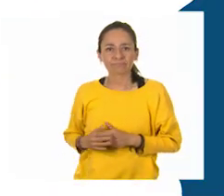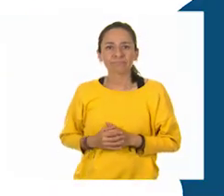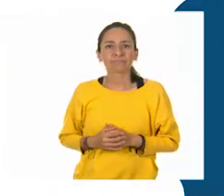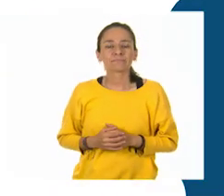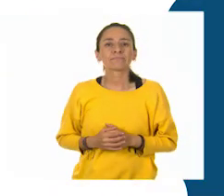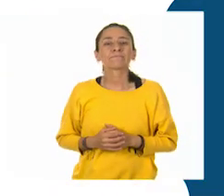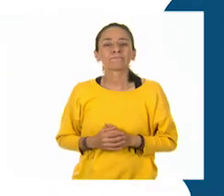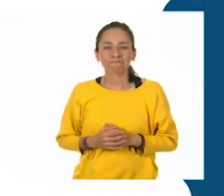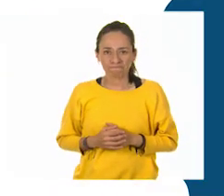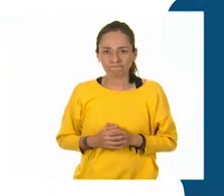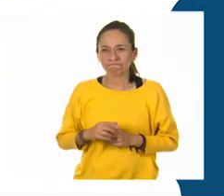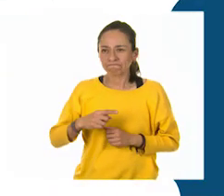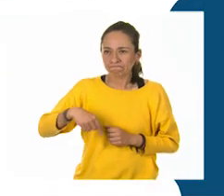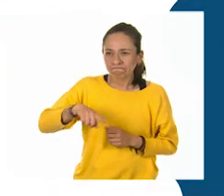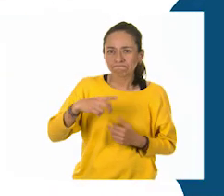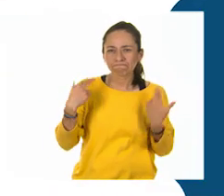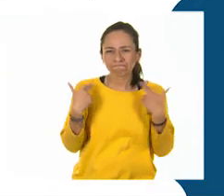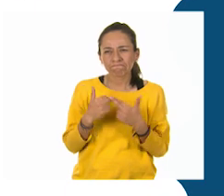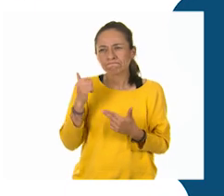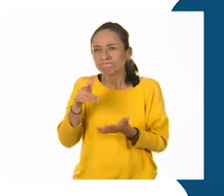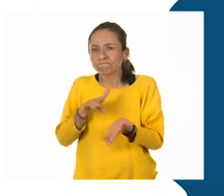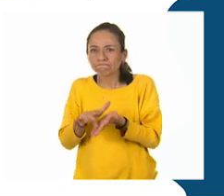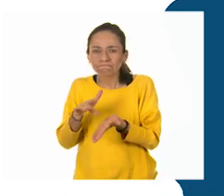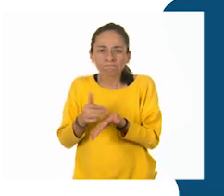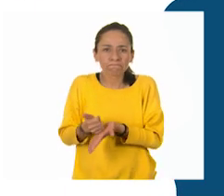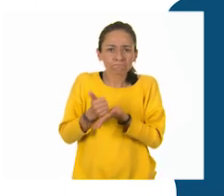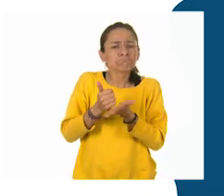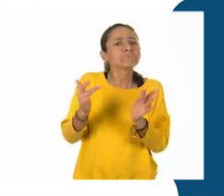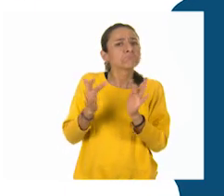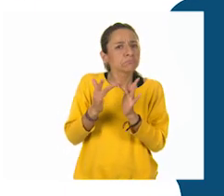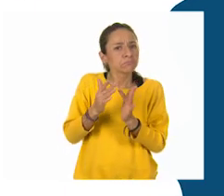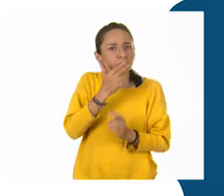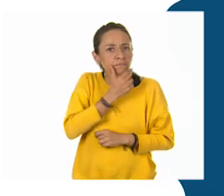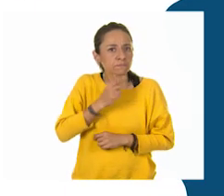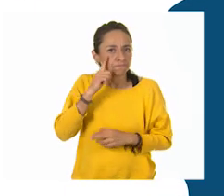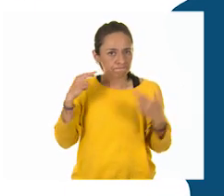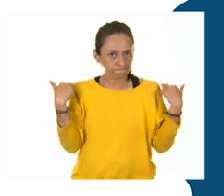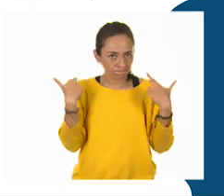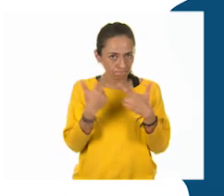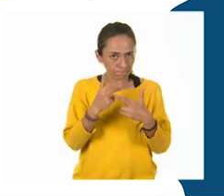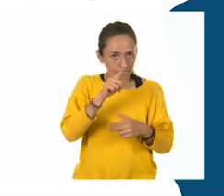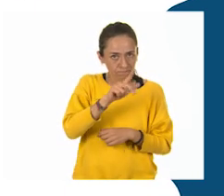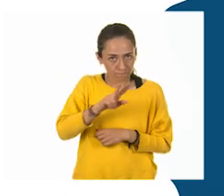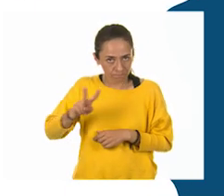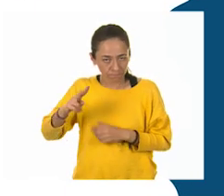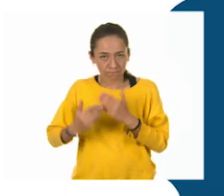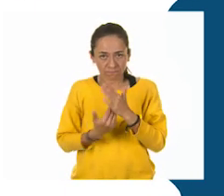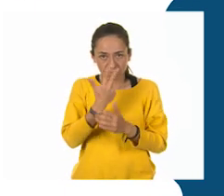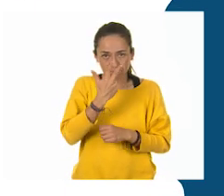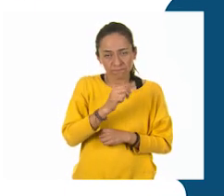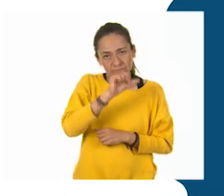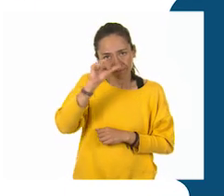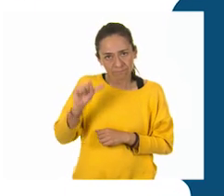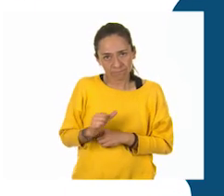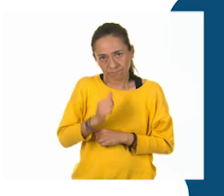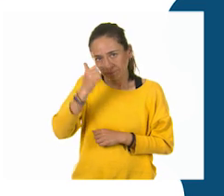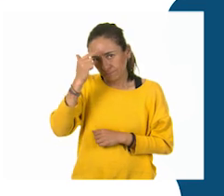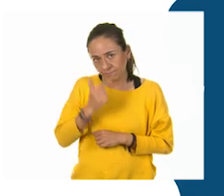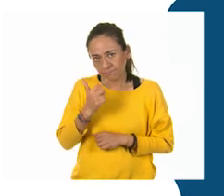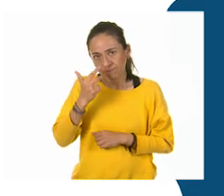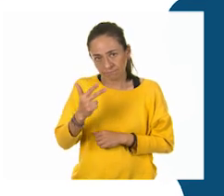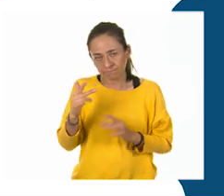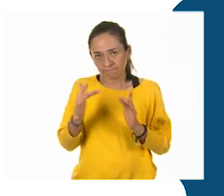Para solicitar apoyo pedagógico, comunícate con maestras y maestros de lunes a viernes de 8 a 20 horas al